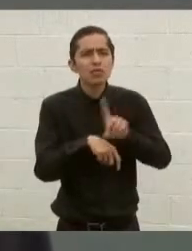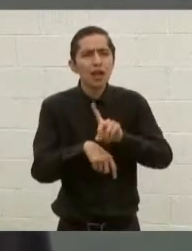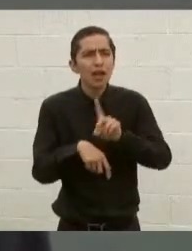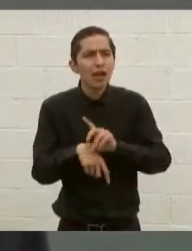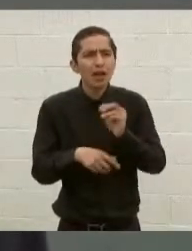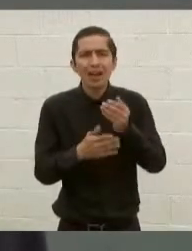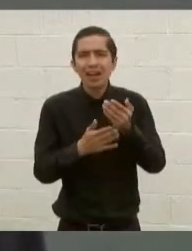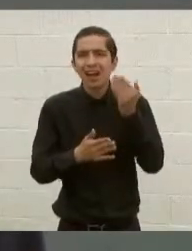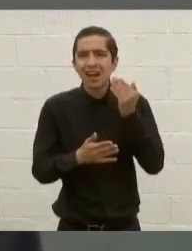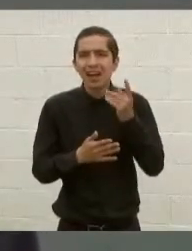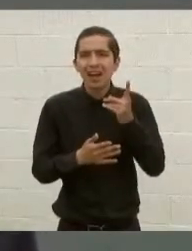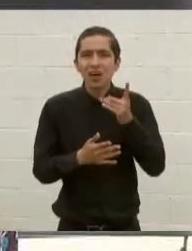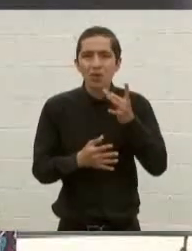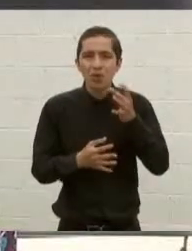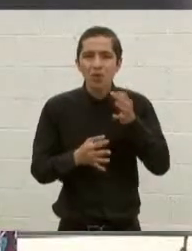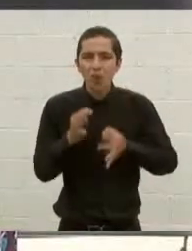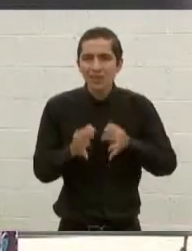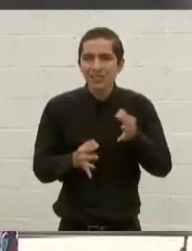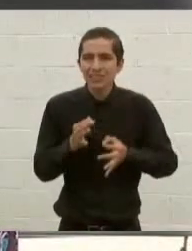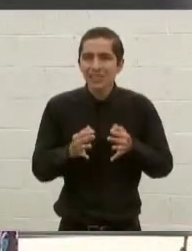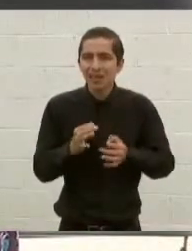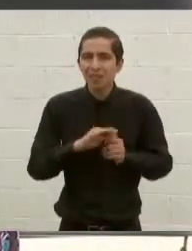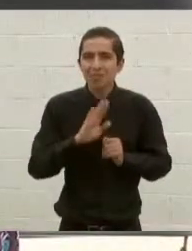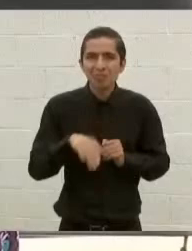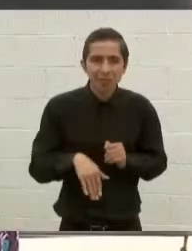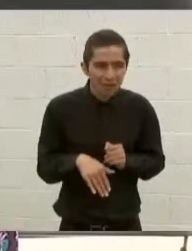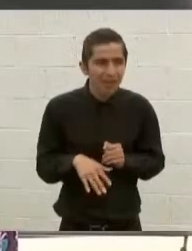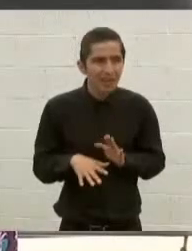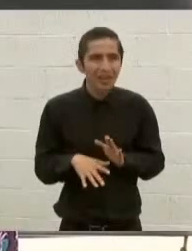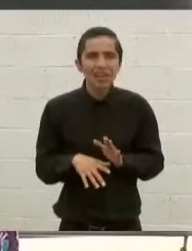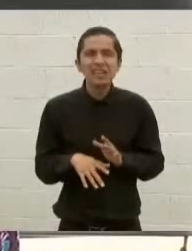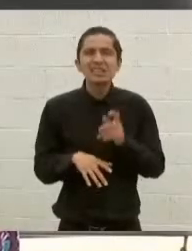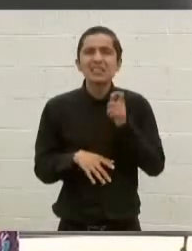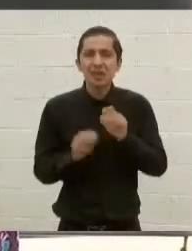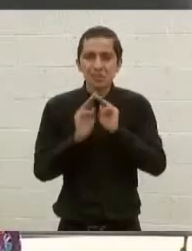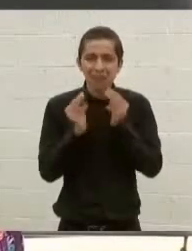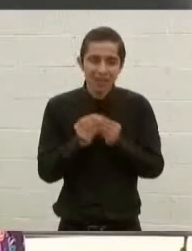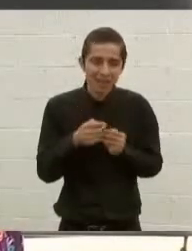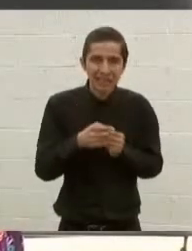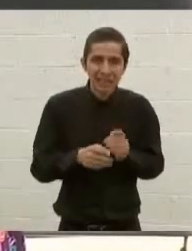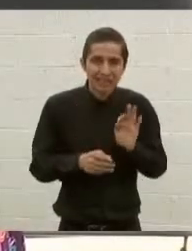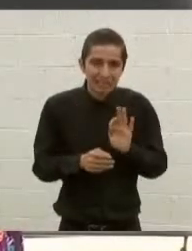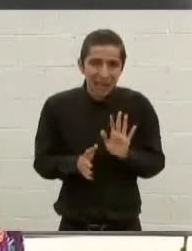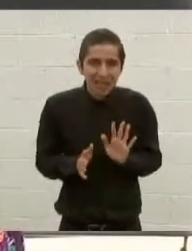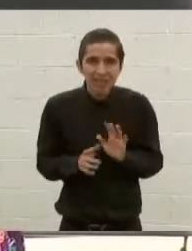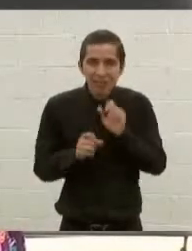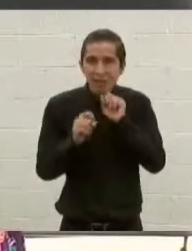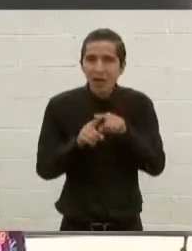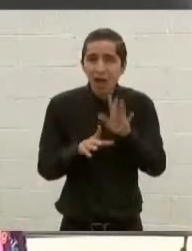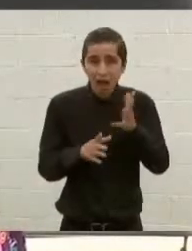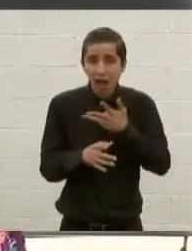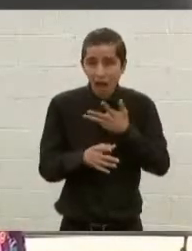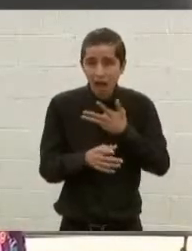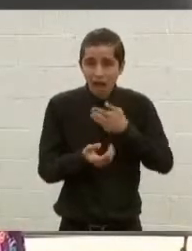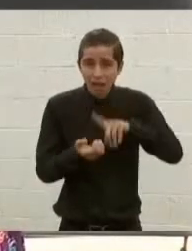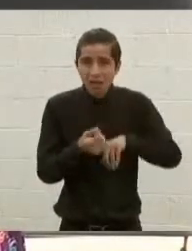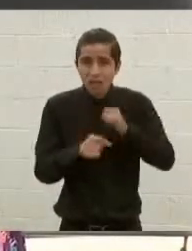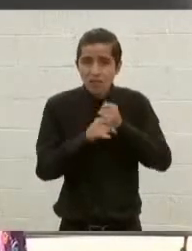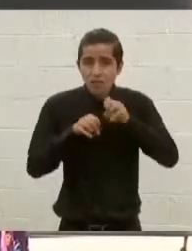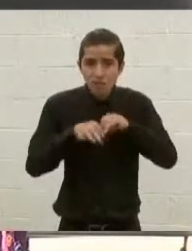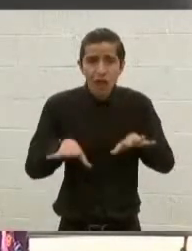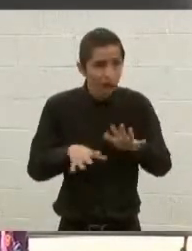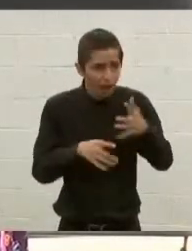asesinaron a un juez y también había llevado algunos casos del cártel Jalisco Nueva Generación. Si tienen alguna información que pudiera